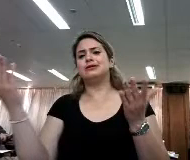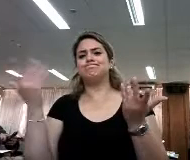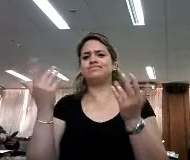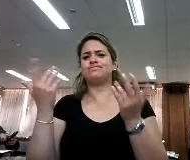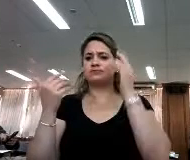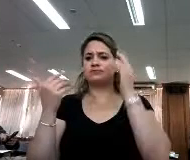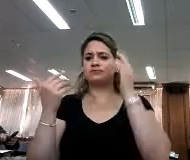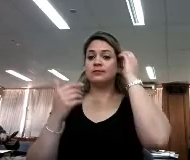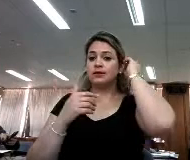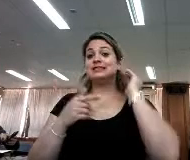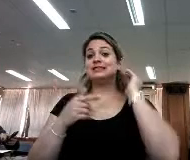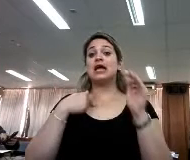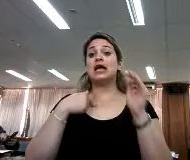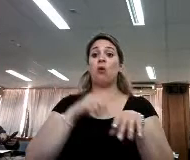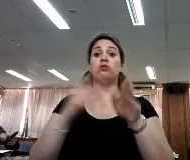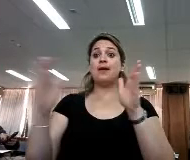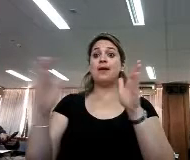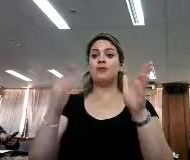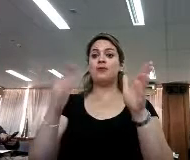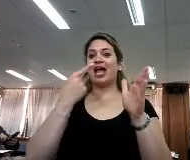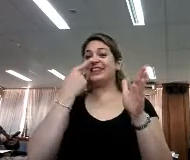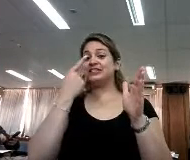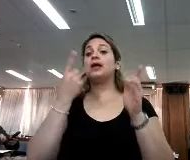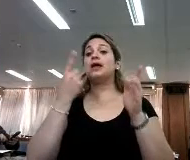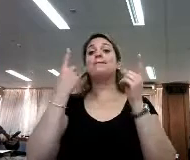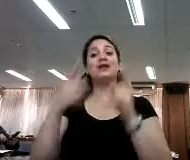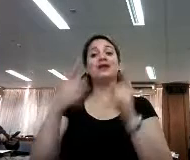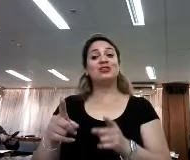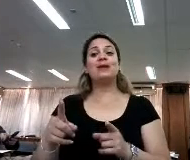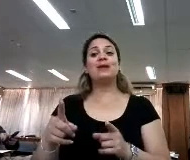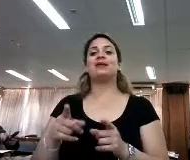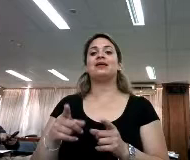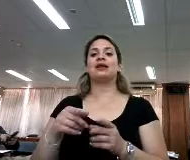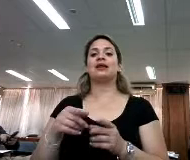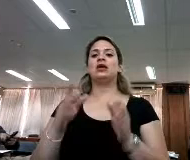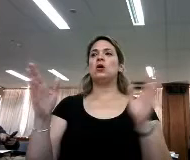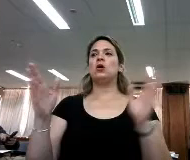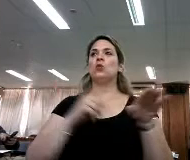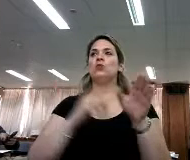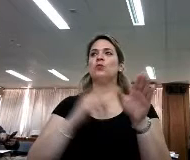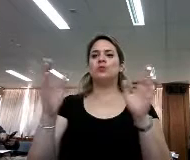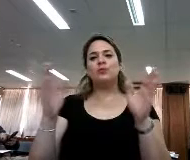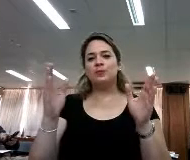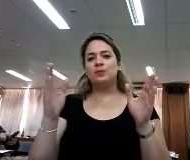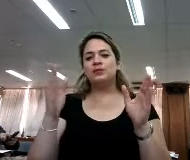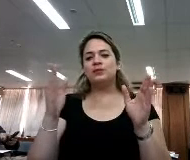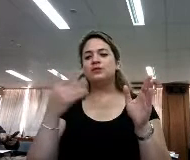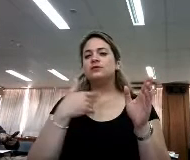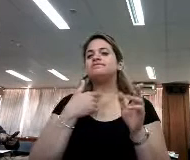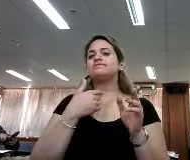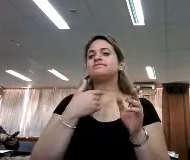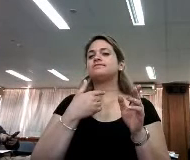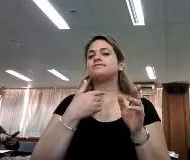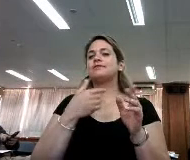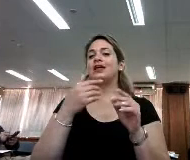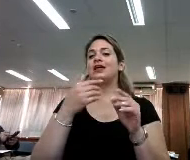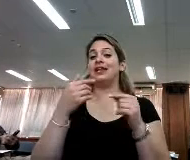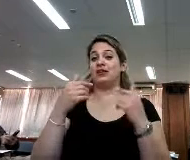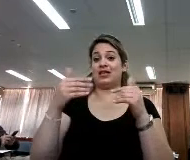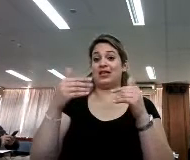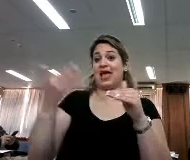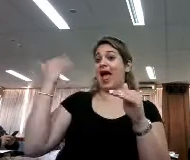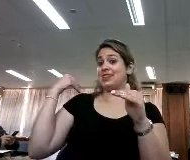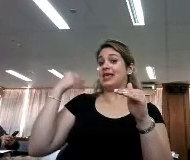asistiendo a una época bien interesante, pero además estamos asistiendo a una época y nosotros y los que nos precedieron y los que van a venir después de nosotros